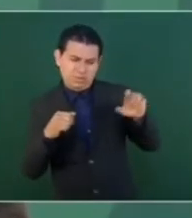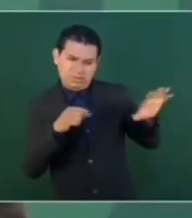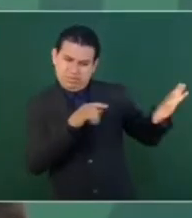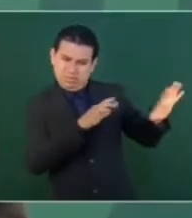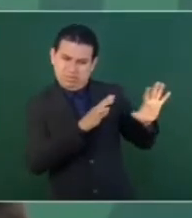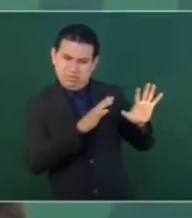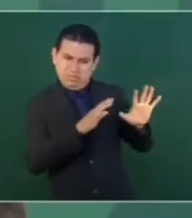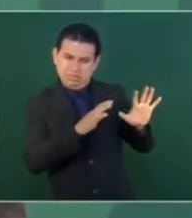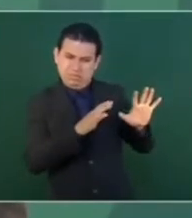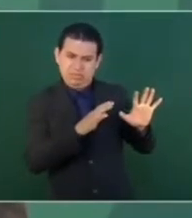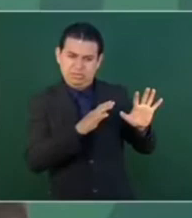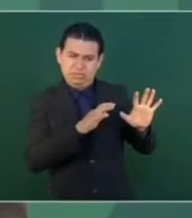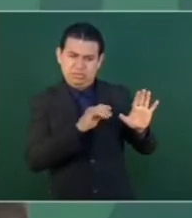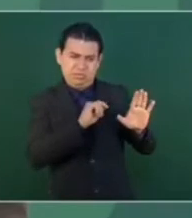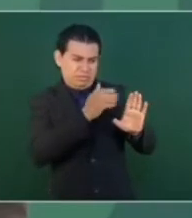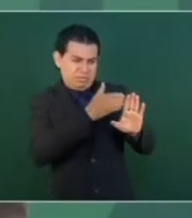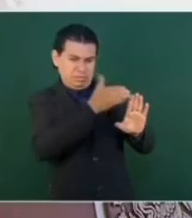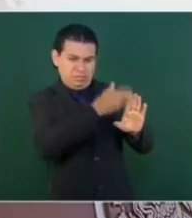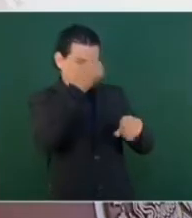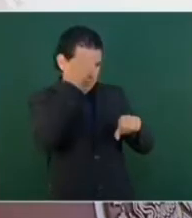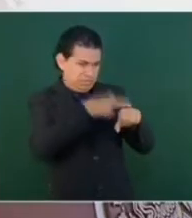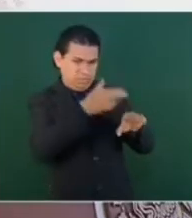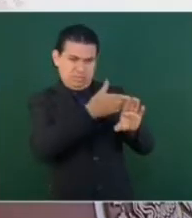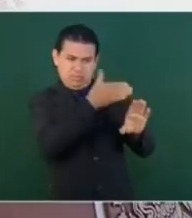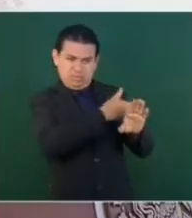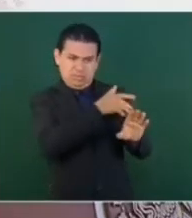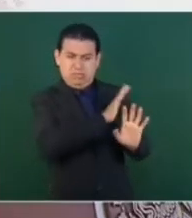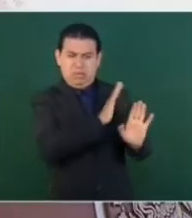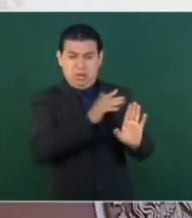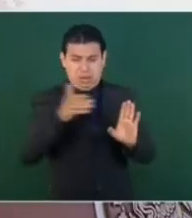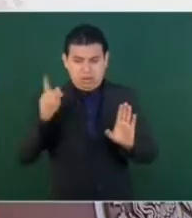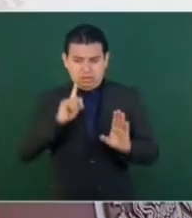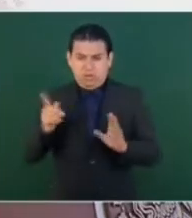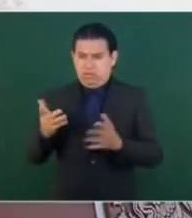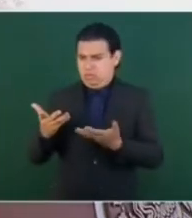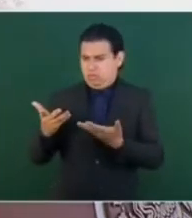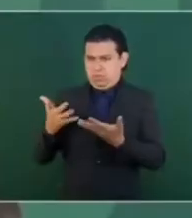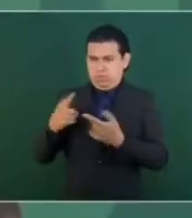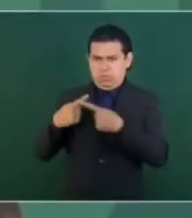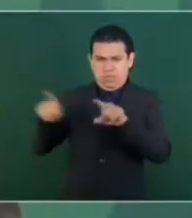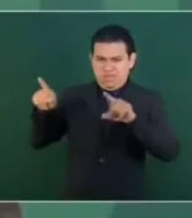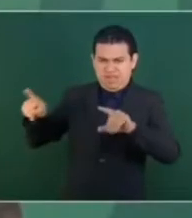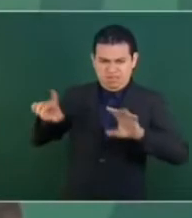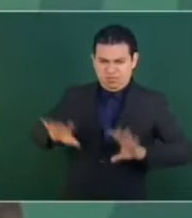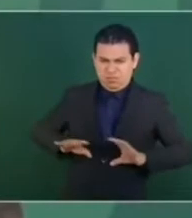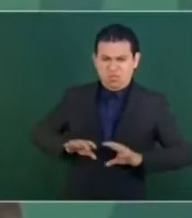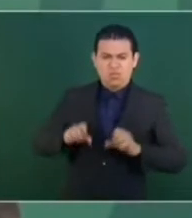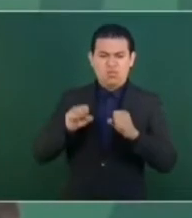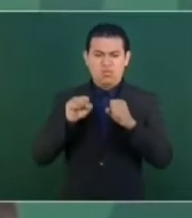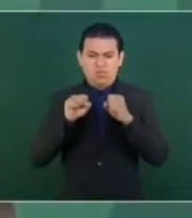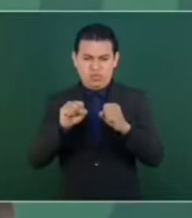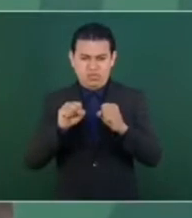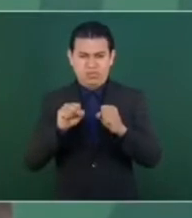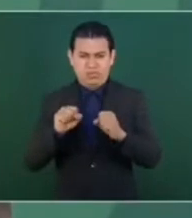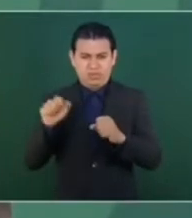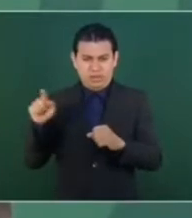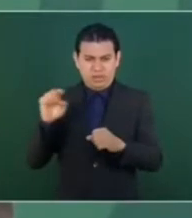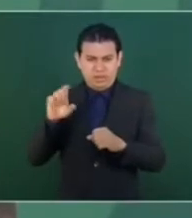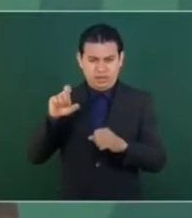como la mayoría de los escritores del Reforma. No, María Elena